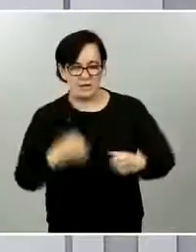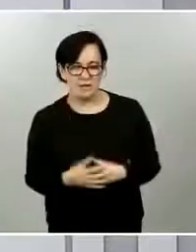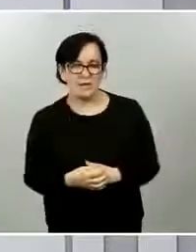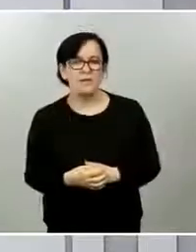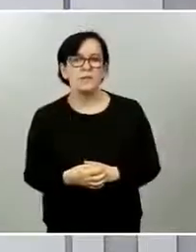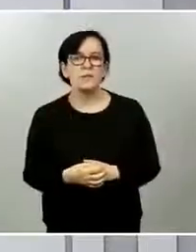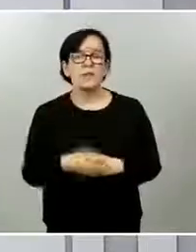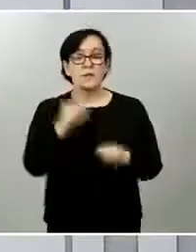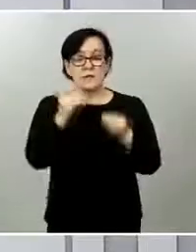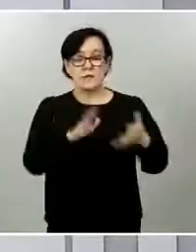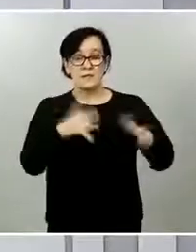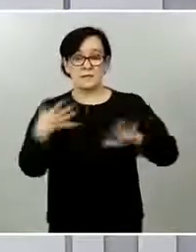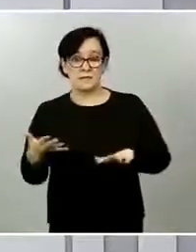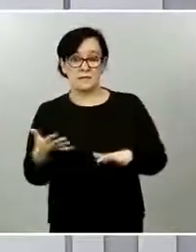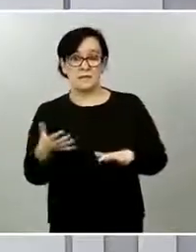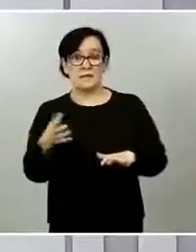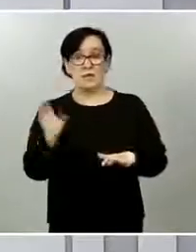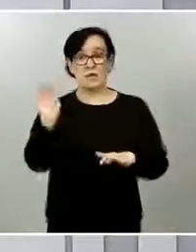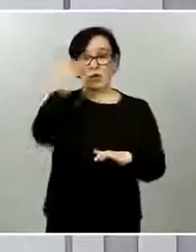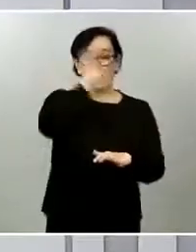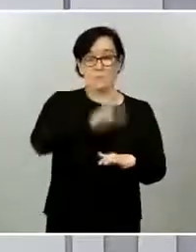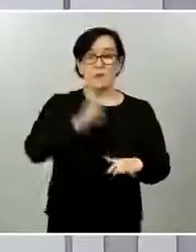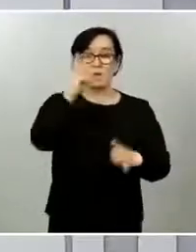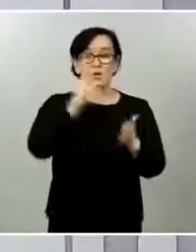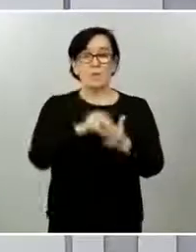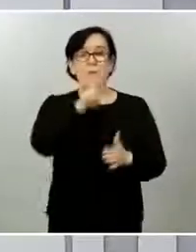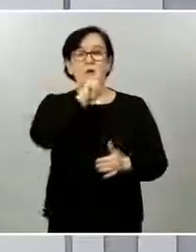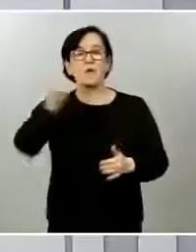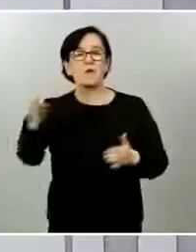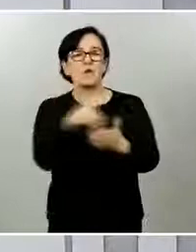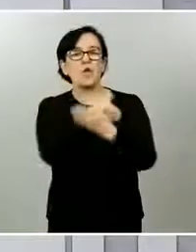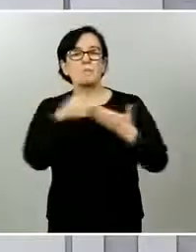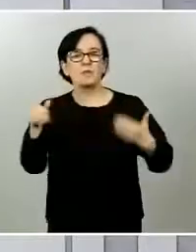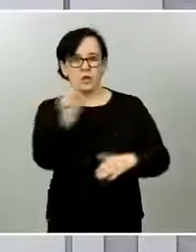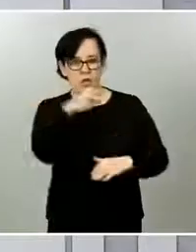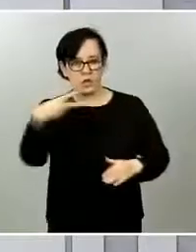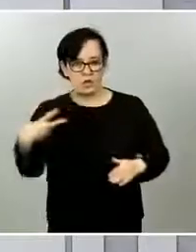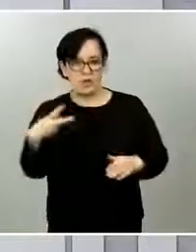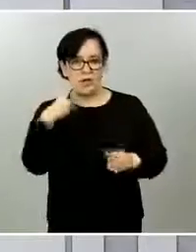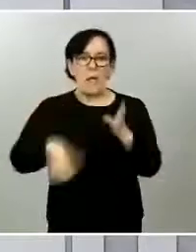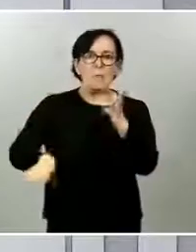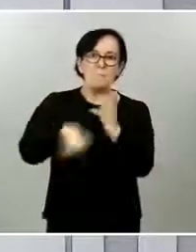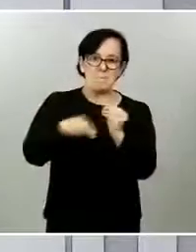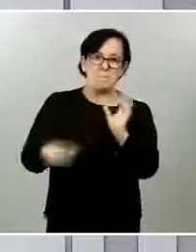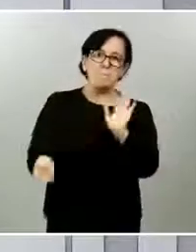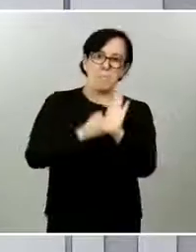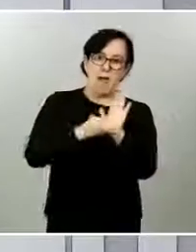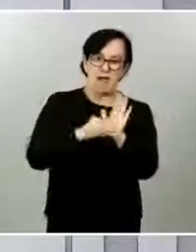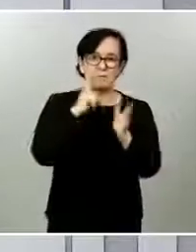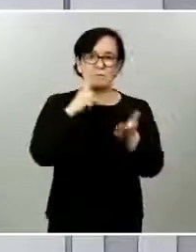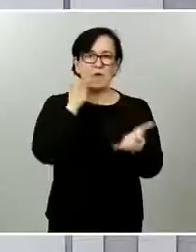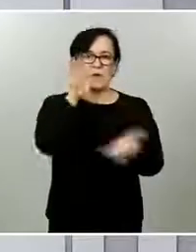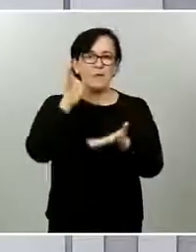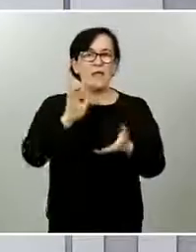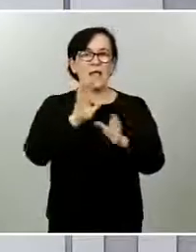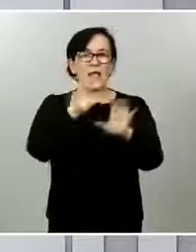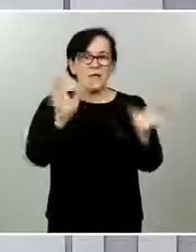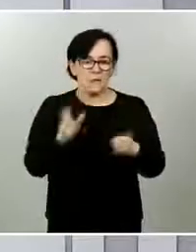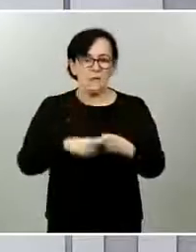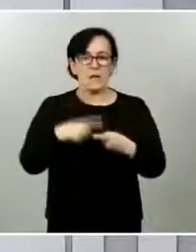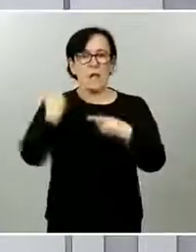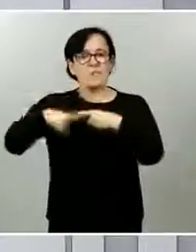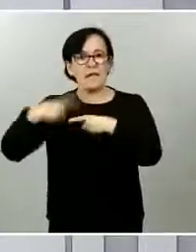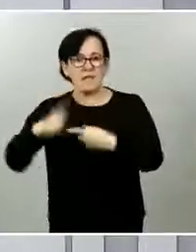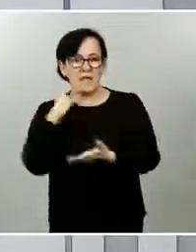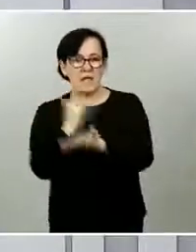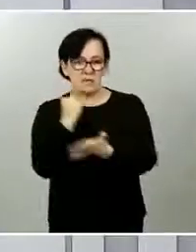fondos FEDER también a lo que es la certificación de ese mismo gasto sanitario. Esto se traduce en que las